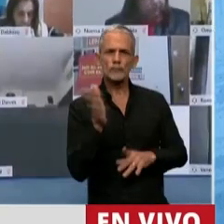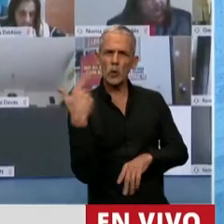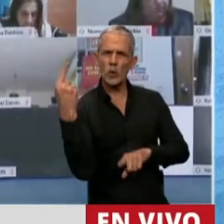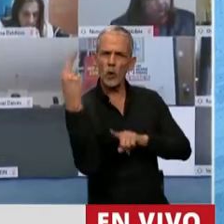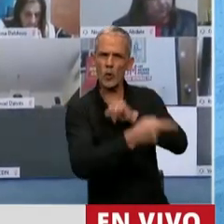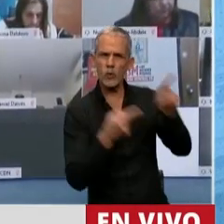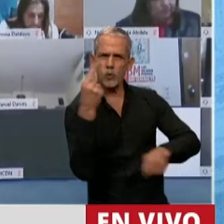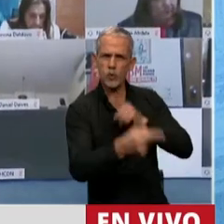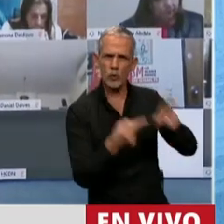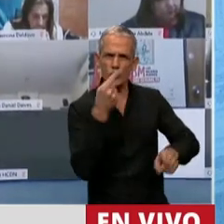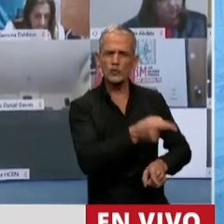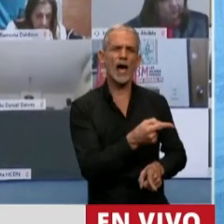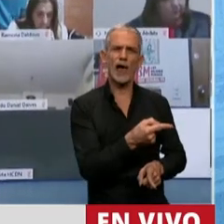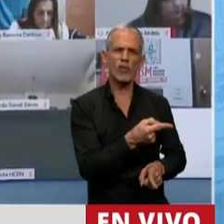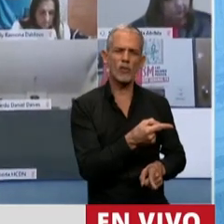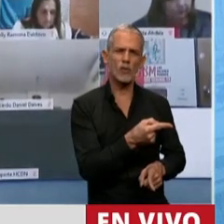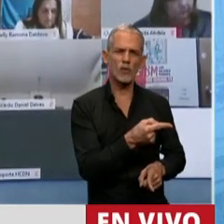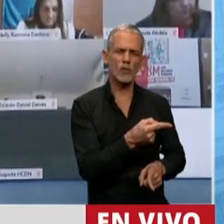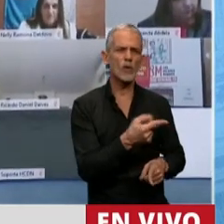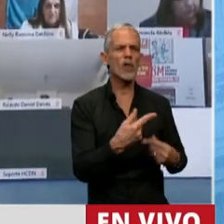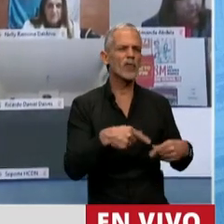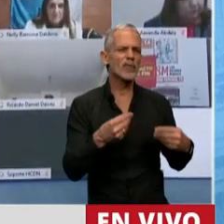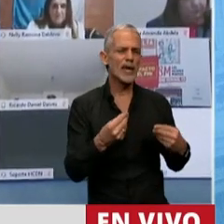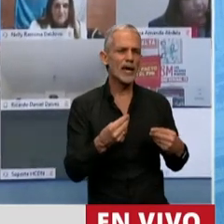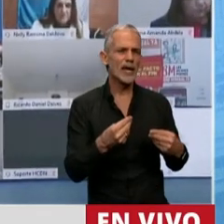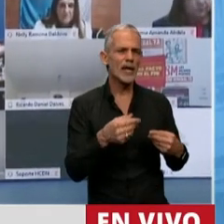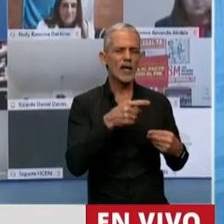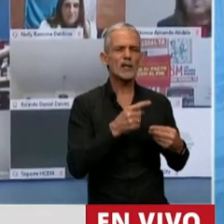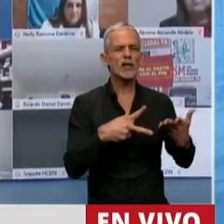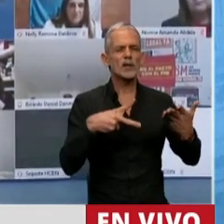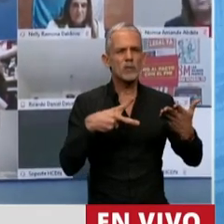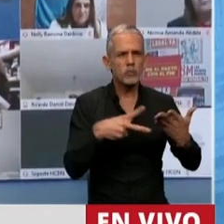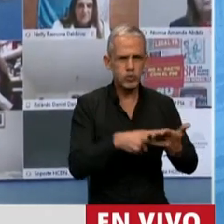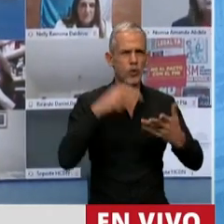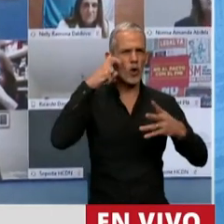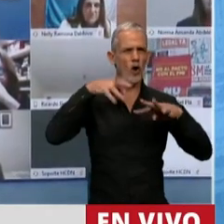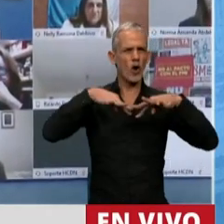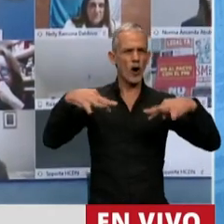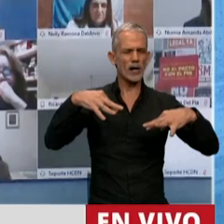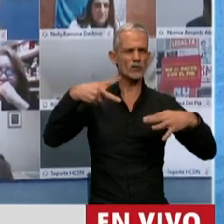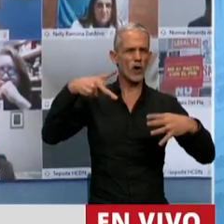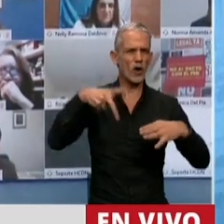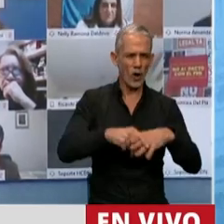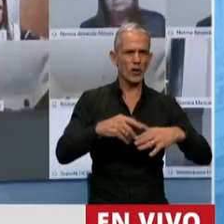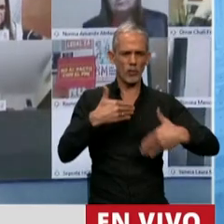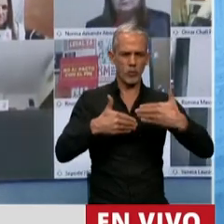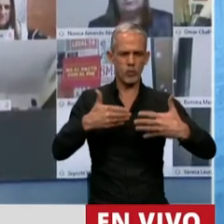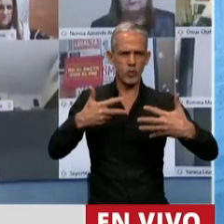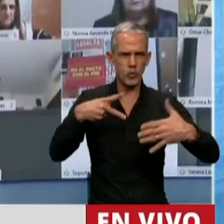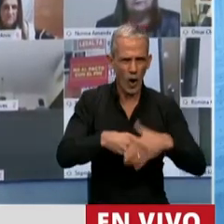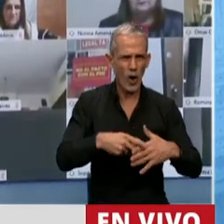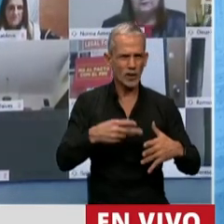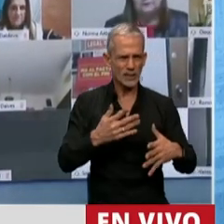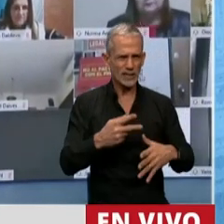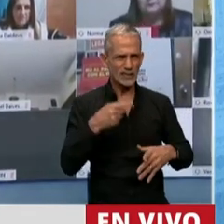de hacer interrupción parlamentaria del funcionamiento parlamentario.